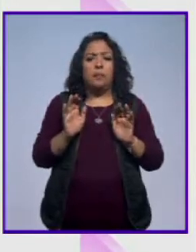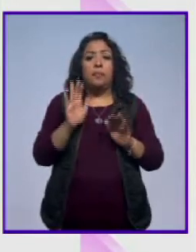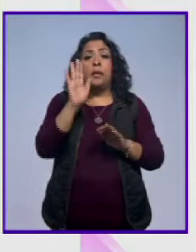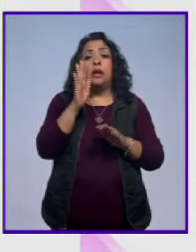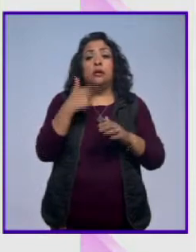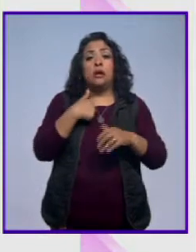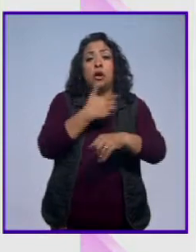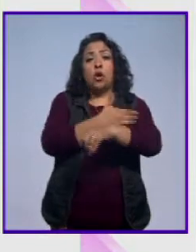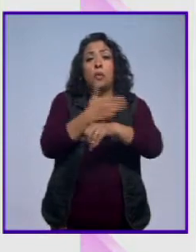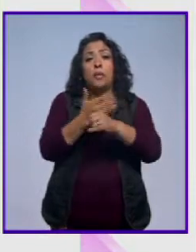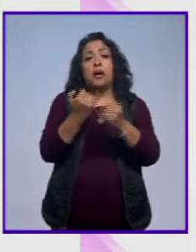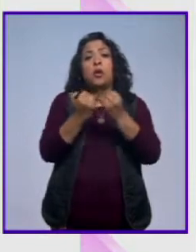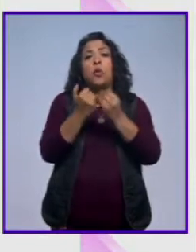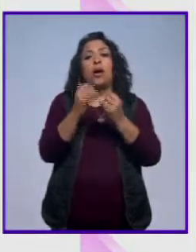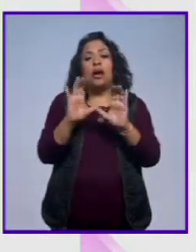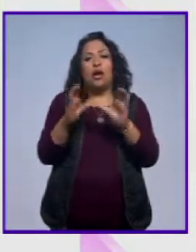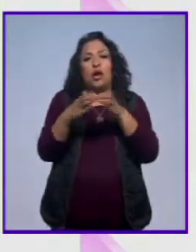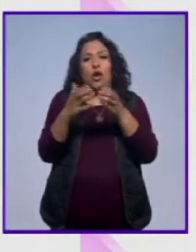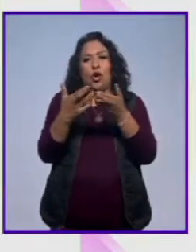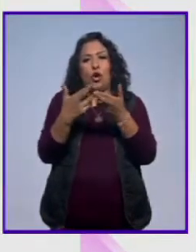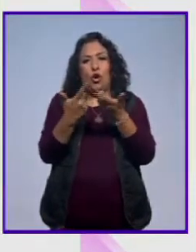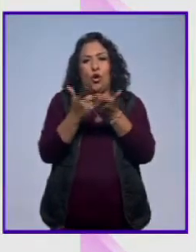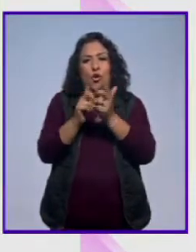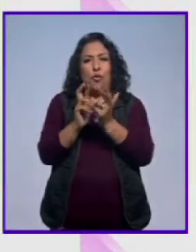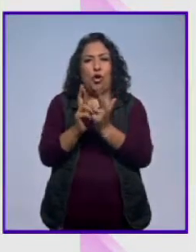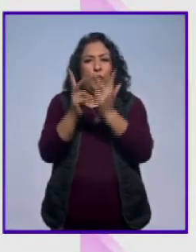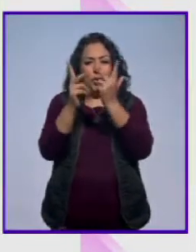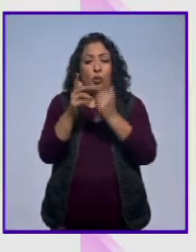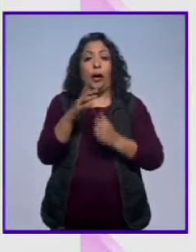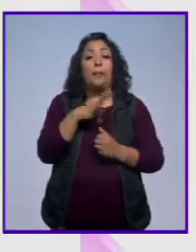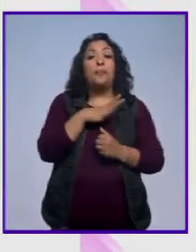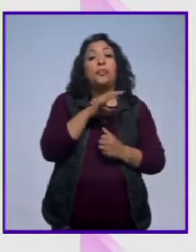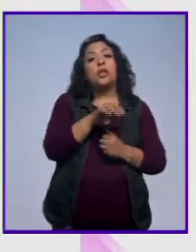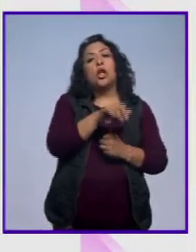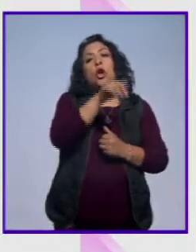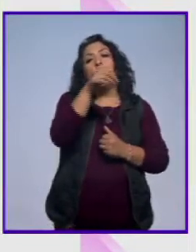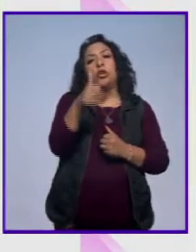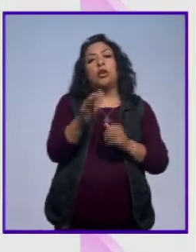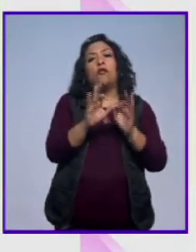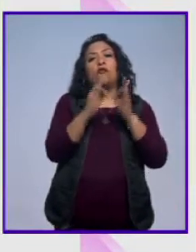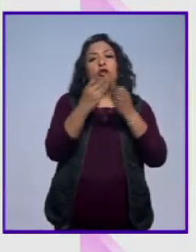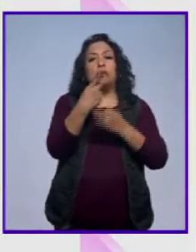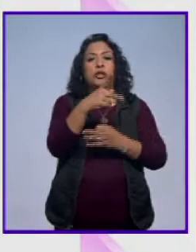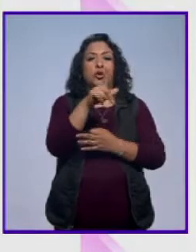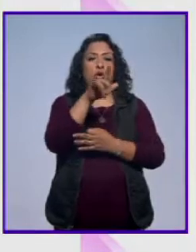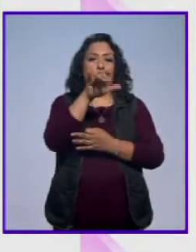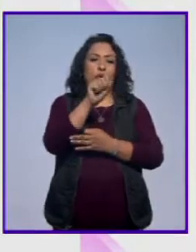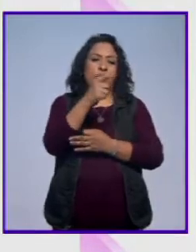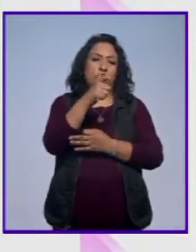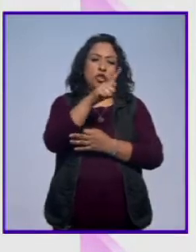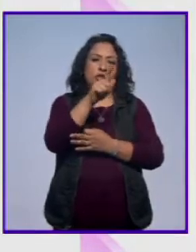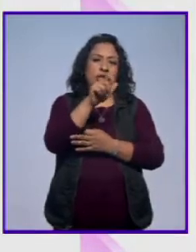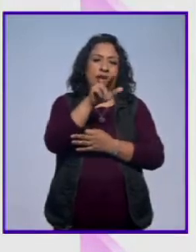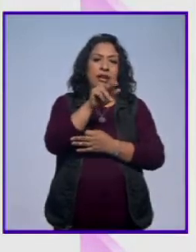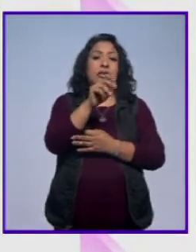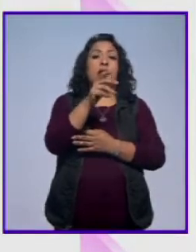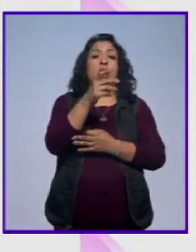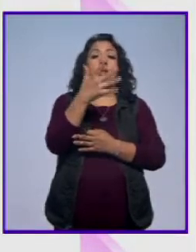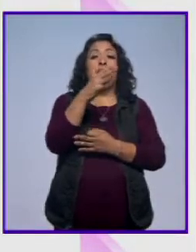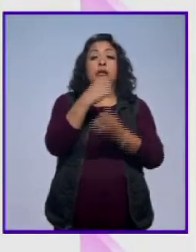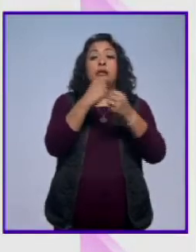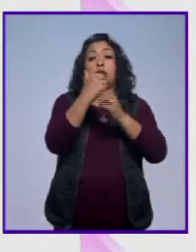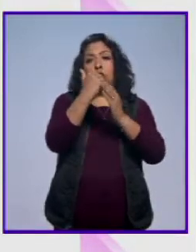sus compañeros de la ruptura. La otra es la manera de Luis González de Alba, que es 10 años más chico,